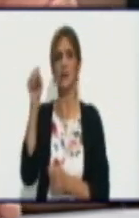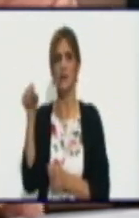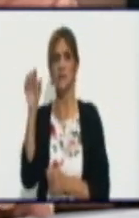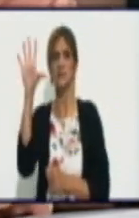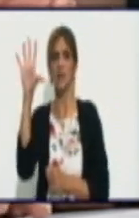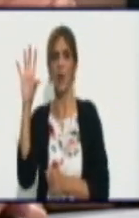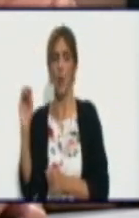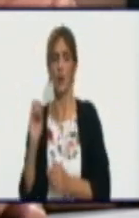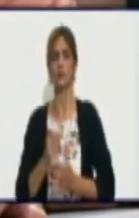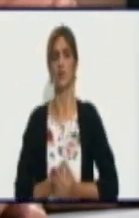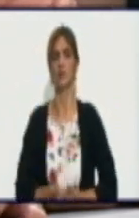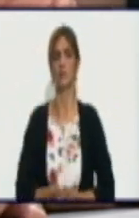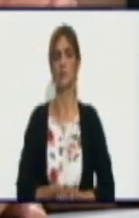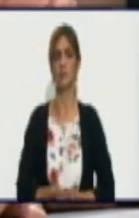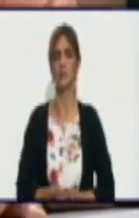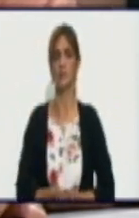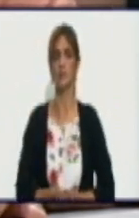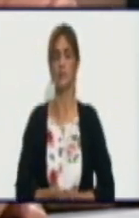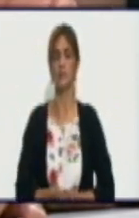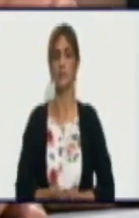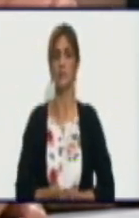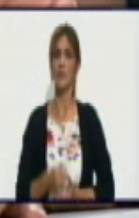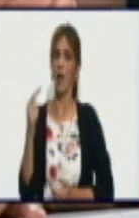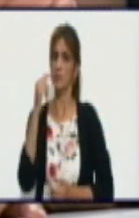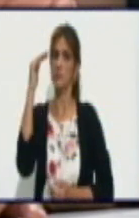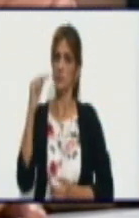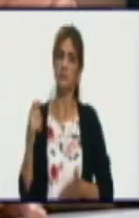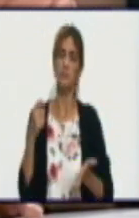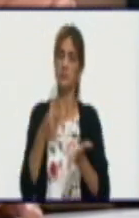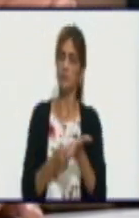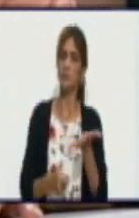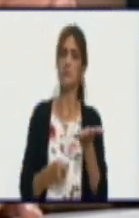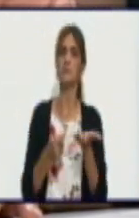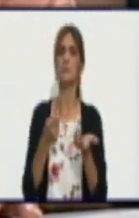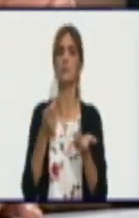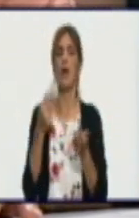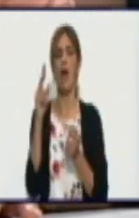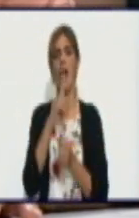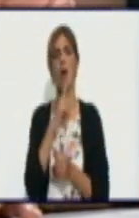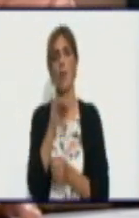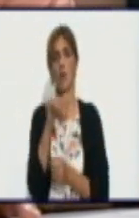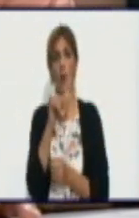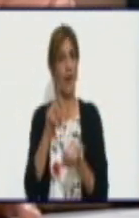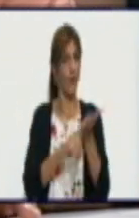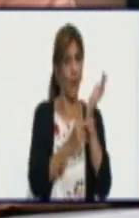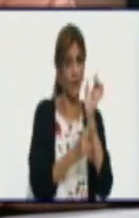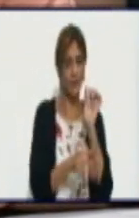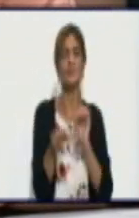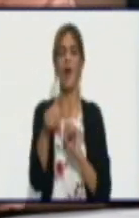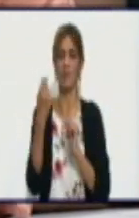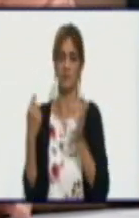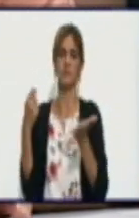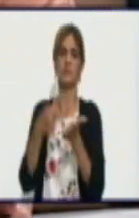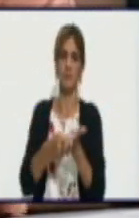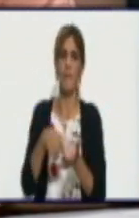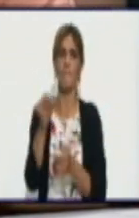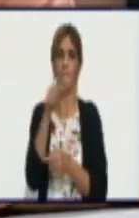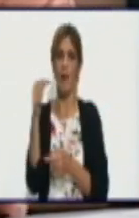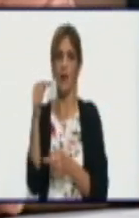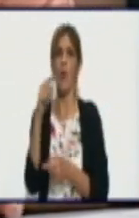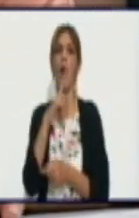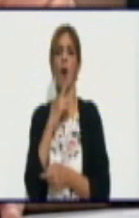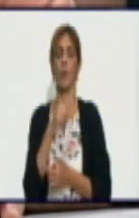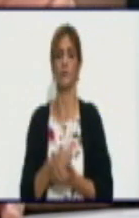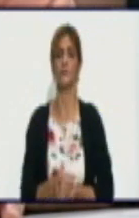que usted consume. Es decir, hay una disminución. Y se disminuye la tarifa de un 32% para el arroz y un